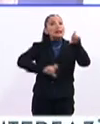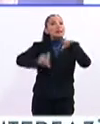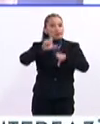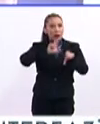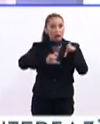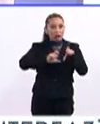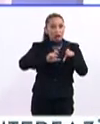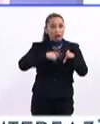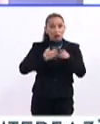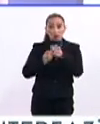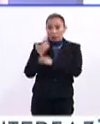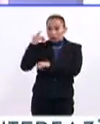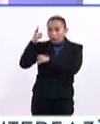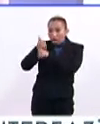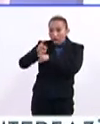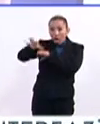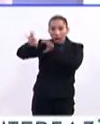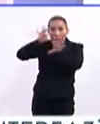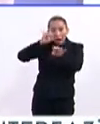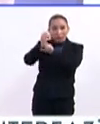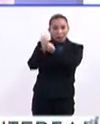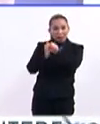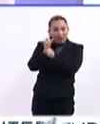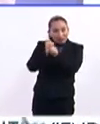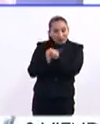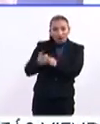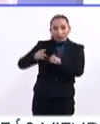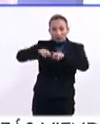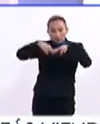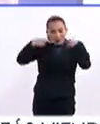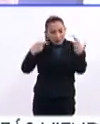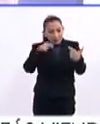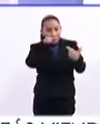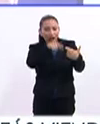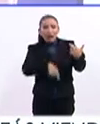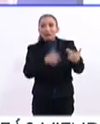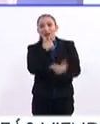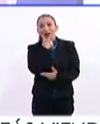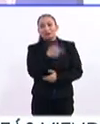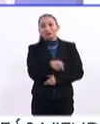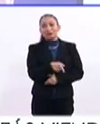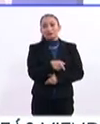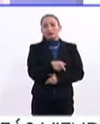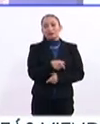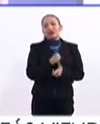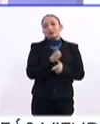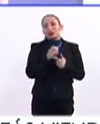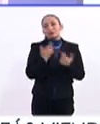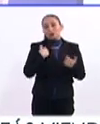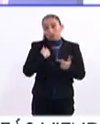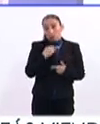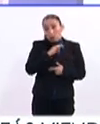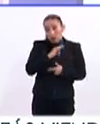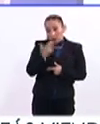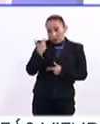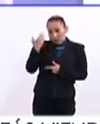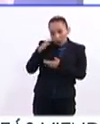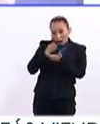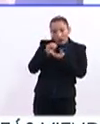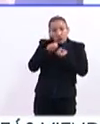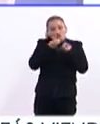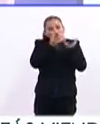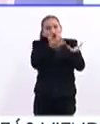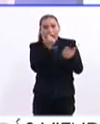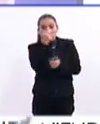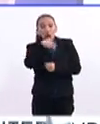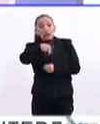Entonces, los nuevos descubrimientos, las nuevas investigaciones, las publicaciones están en inglés. Entonces, para que tú puedas a veces impactar en los